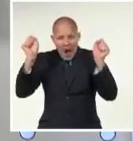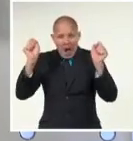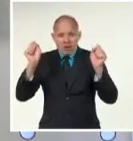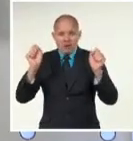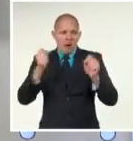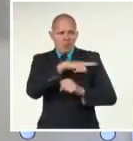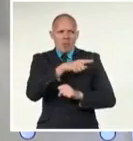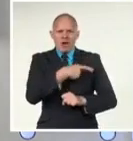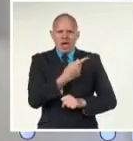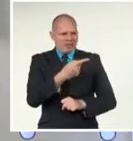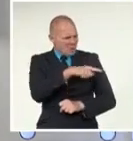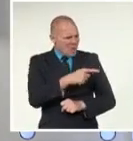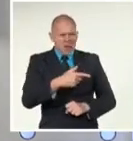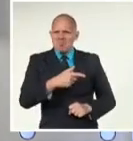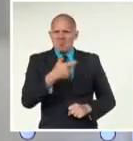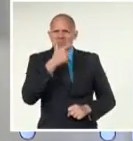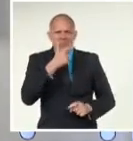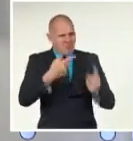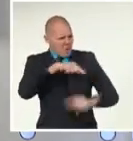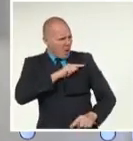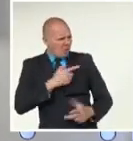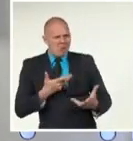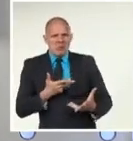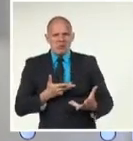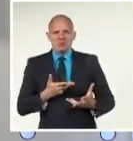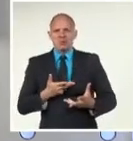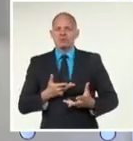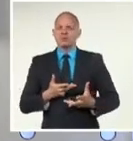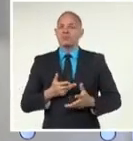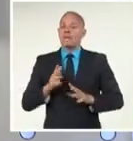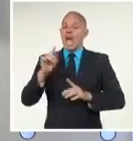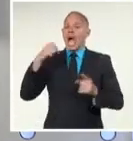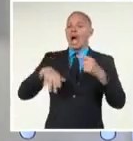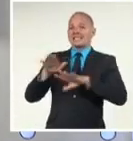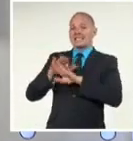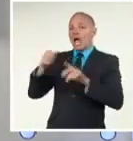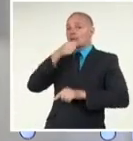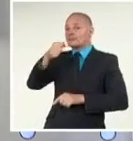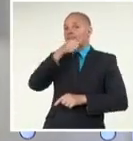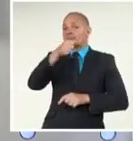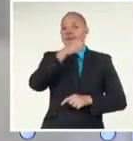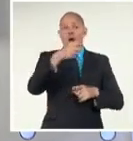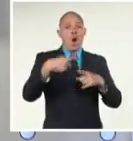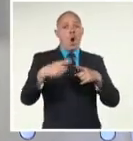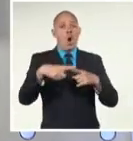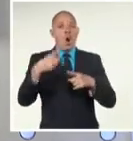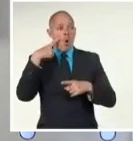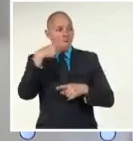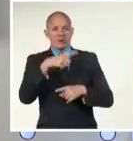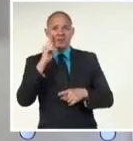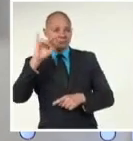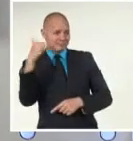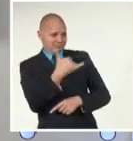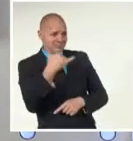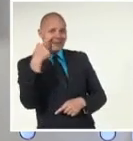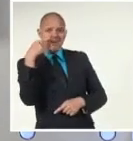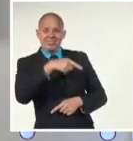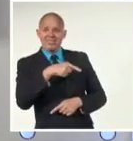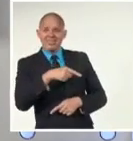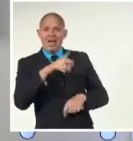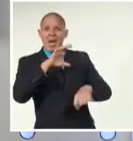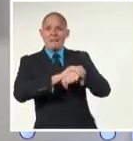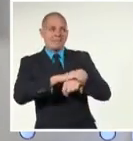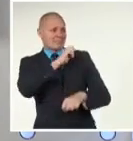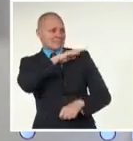israelíes, dieron a conocer la noticia. Gran parte de la prensa internacional se hizo eco de la fuga, llamando a los presos palestinos